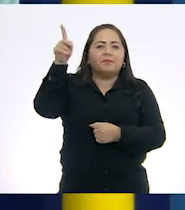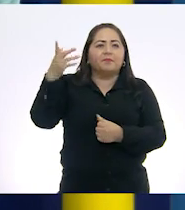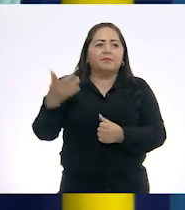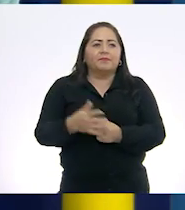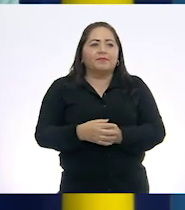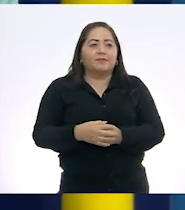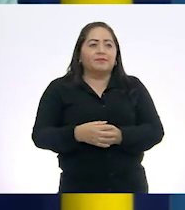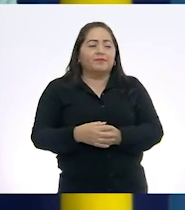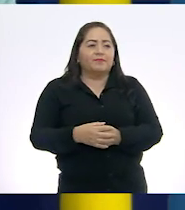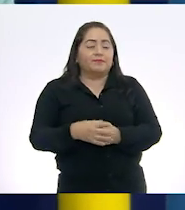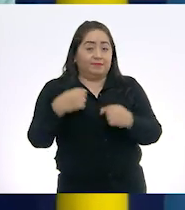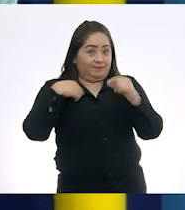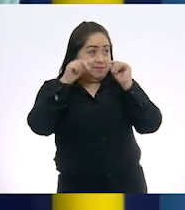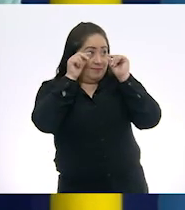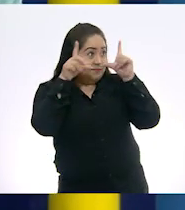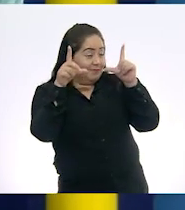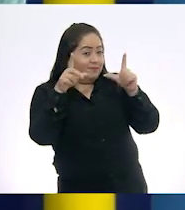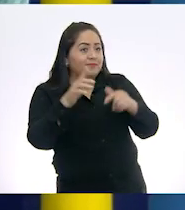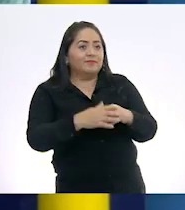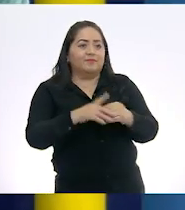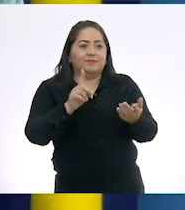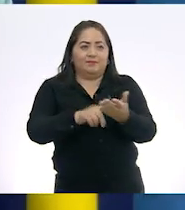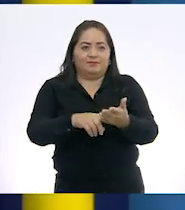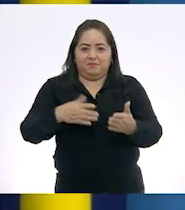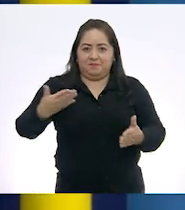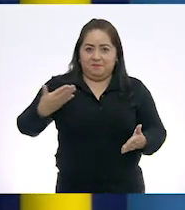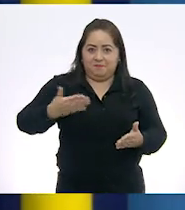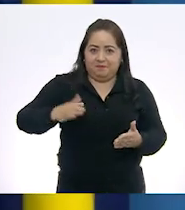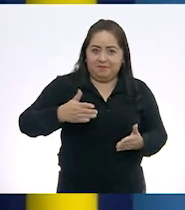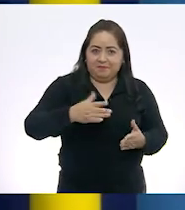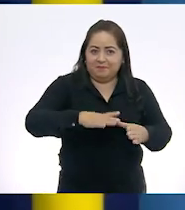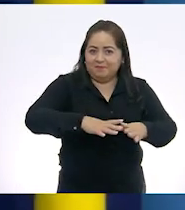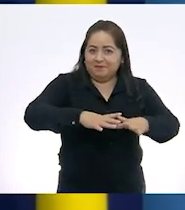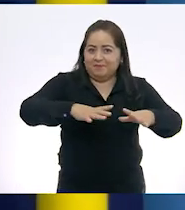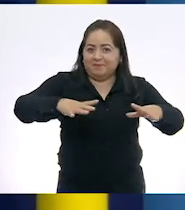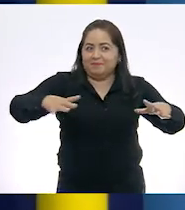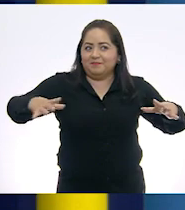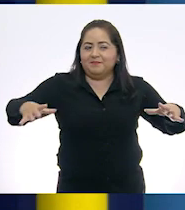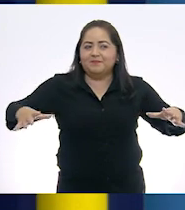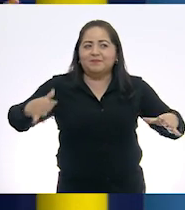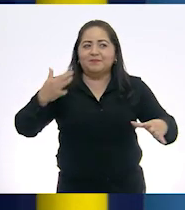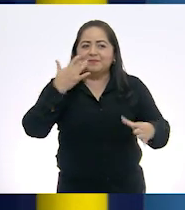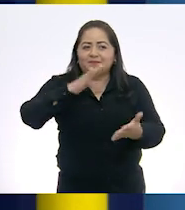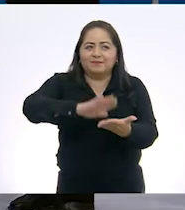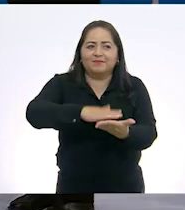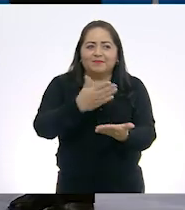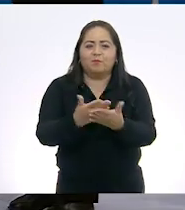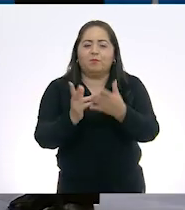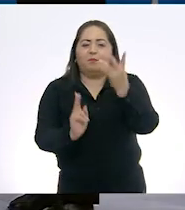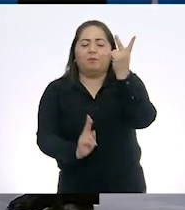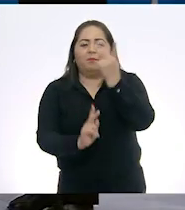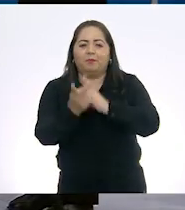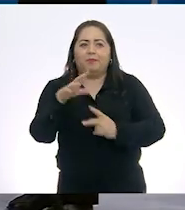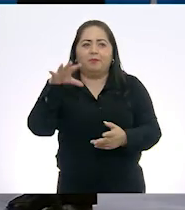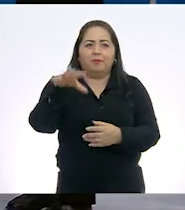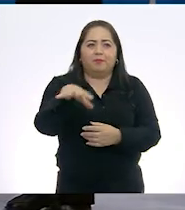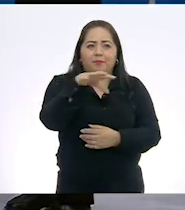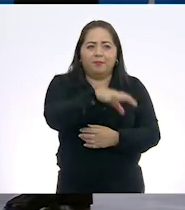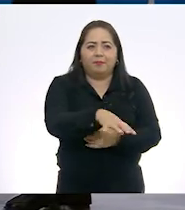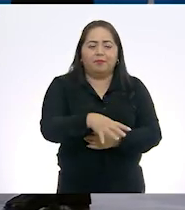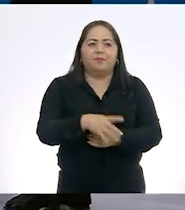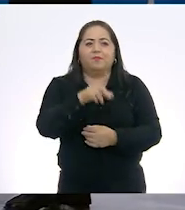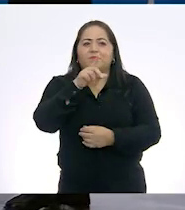¿Los abro? ¿Sí? En un pescado asadito con sus verduras, tomate,